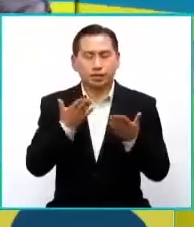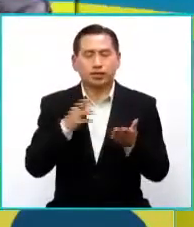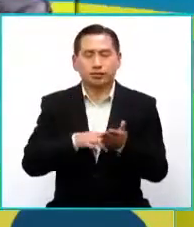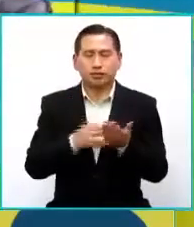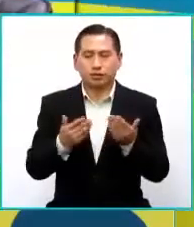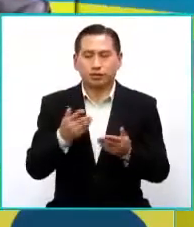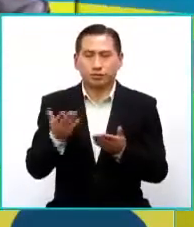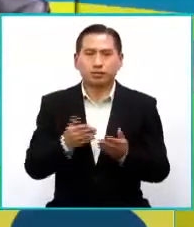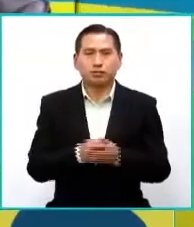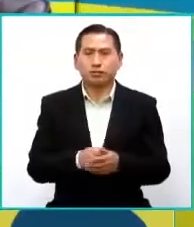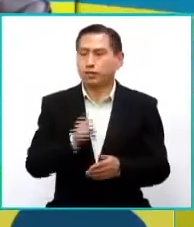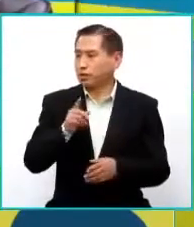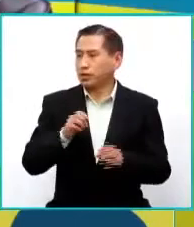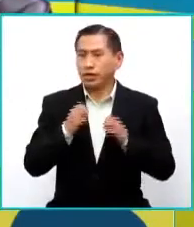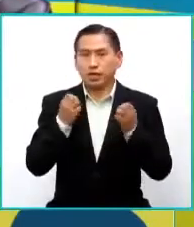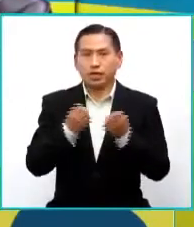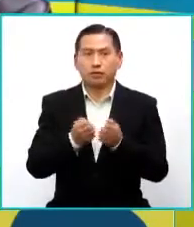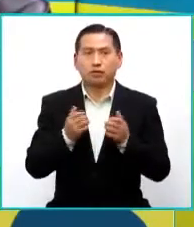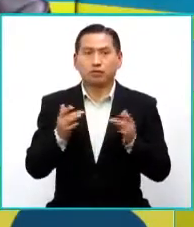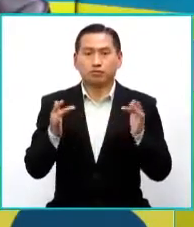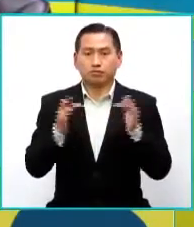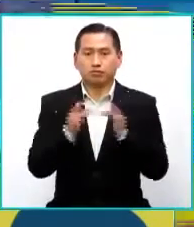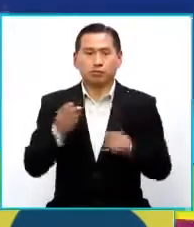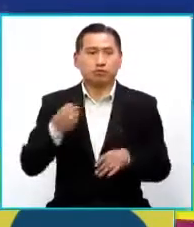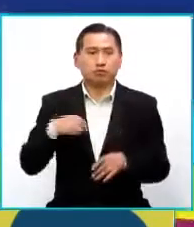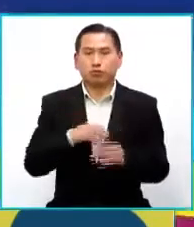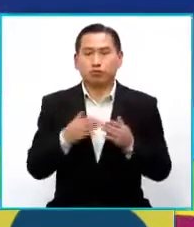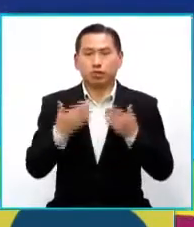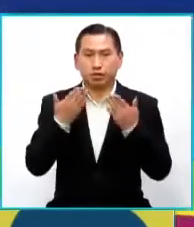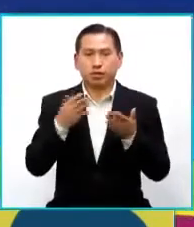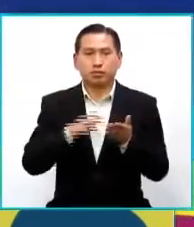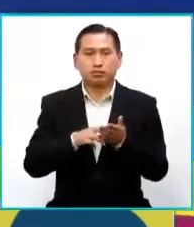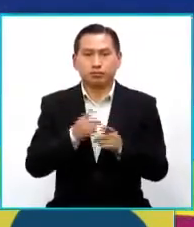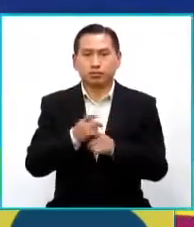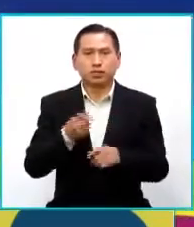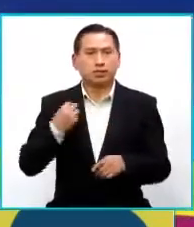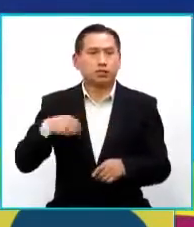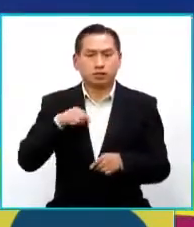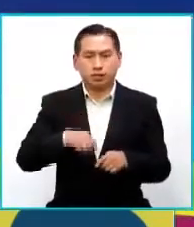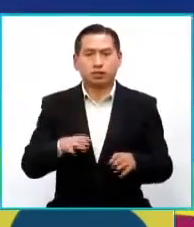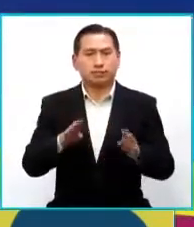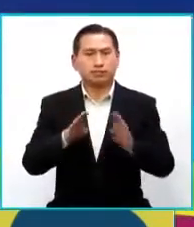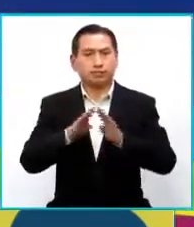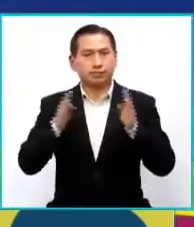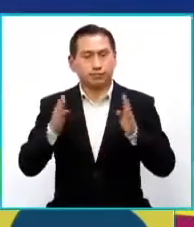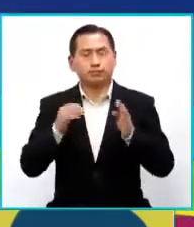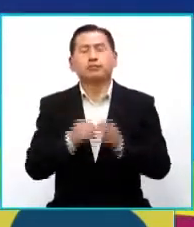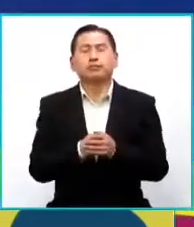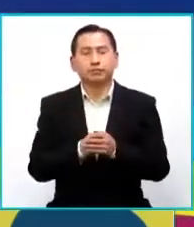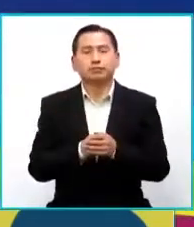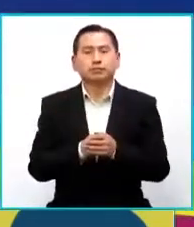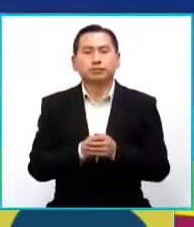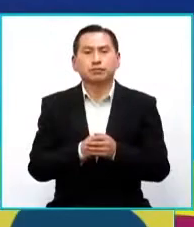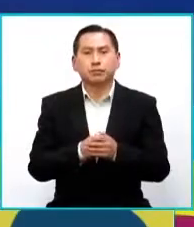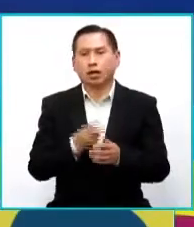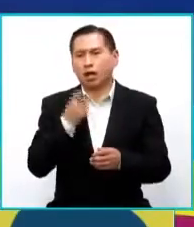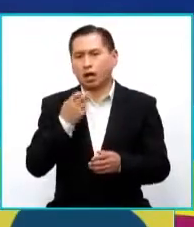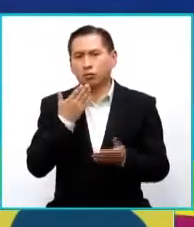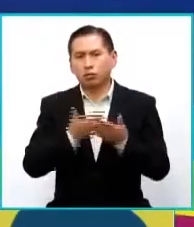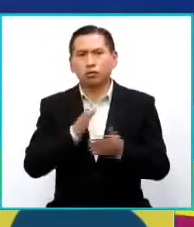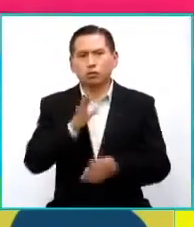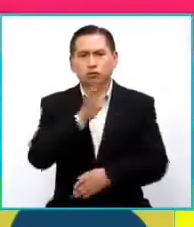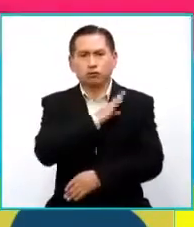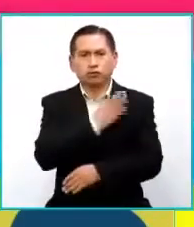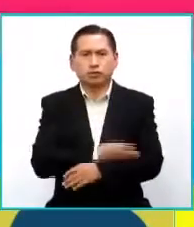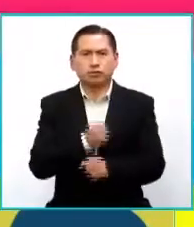por la invitación. ti y al equipo que nos ha contactado, muchísimas gracias, siempre estaremos aquí con las puertas abiertas. Y qué admiración, qué fuerza,